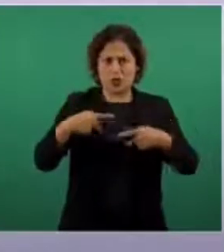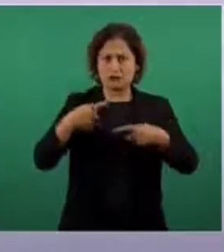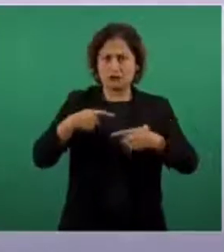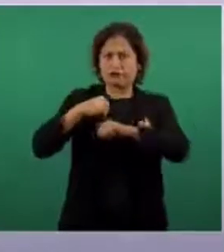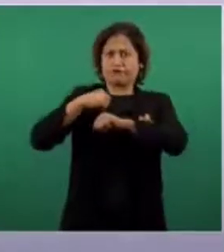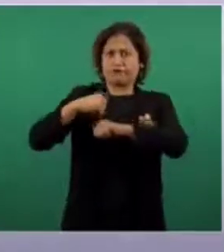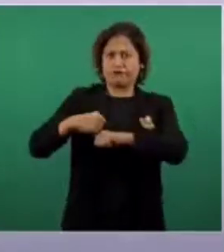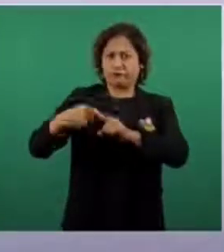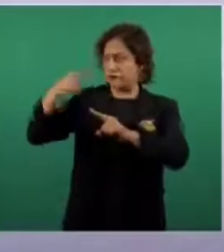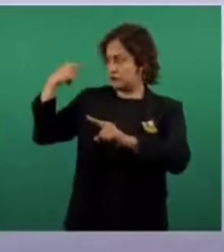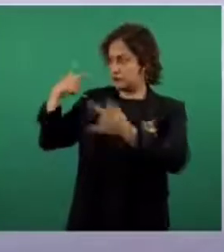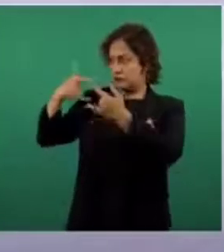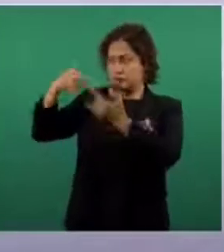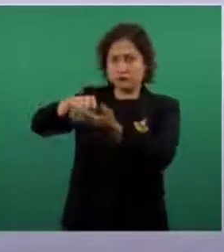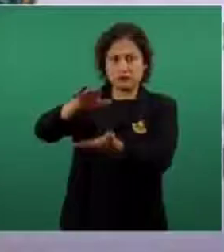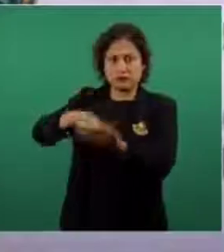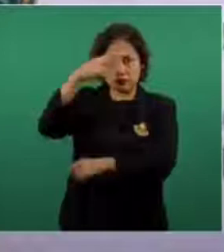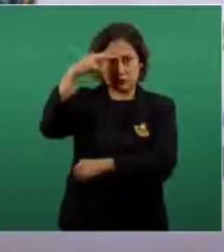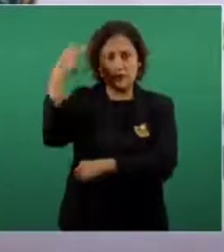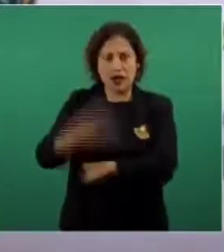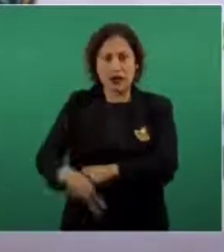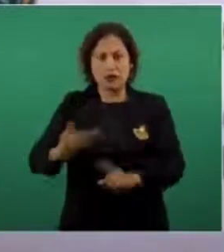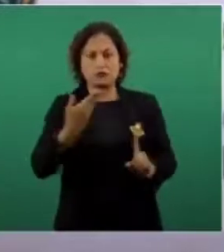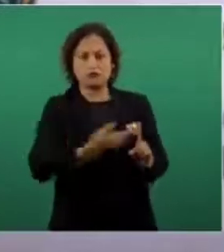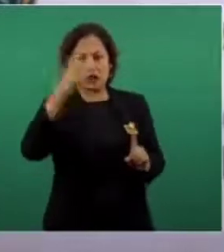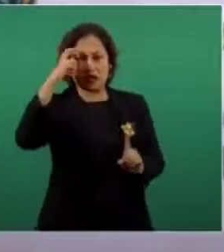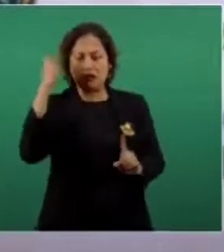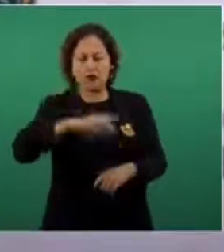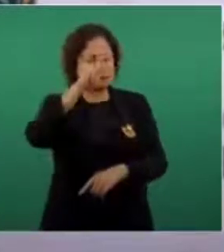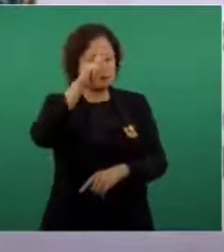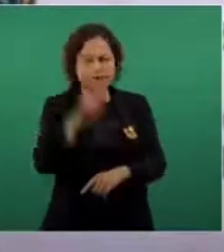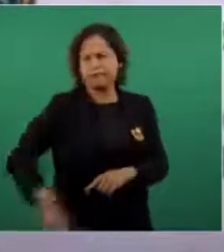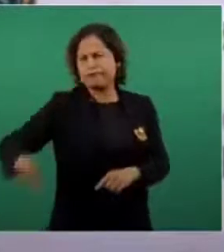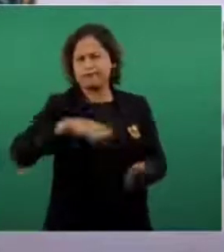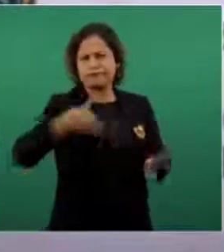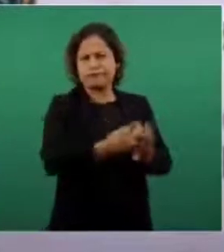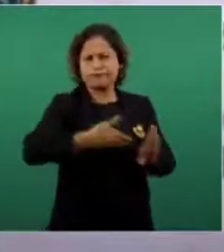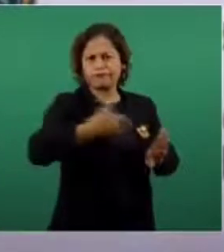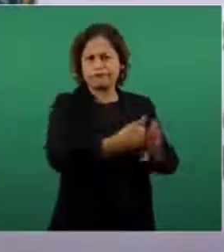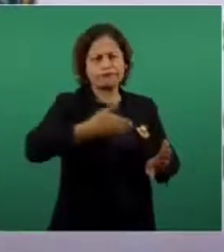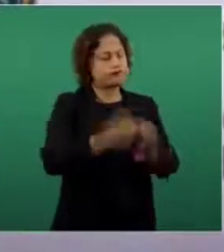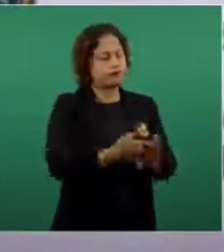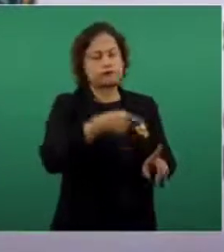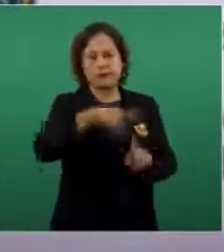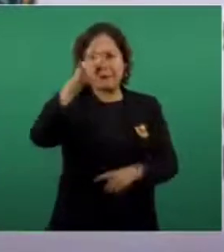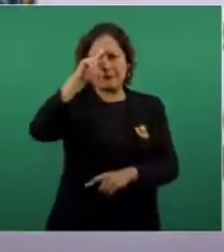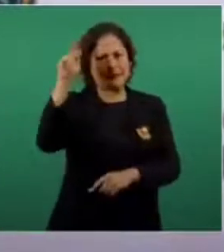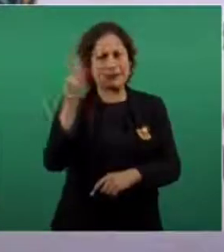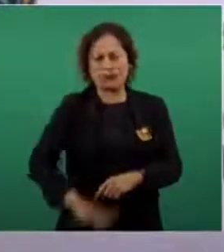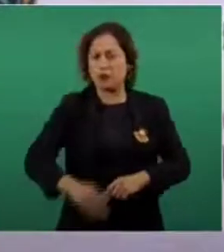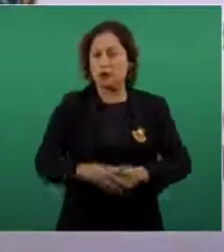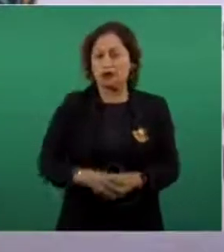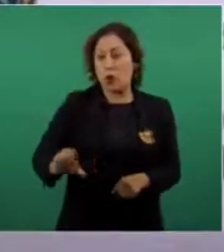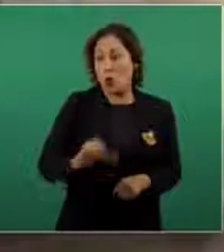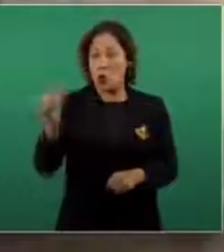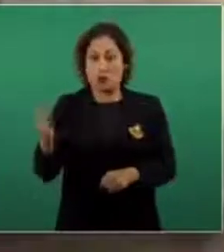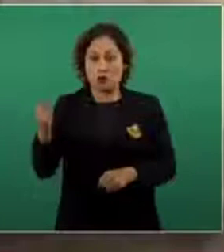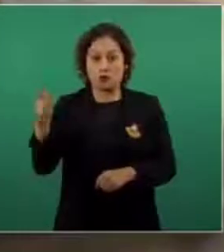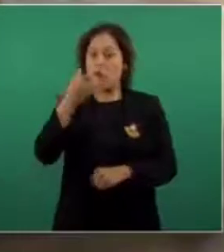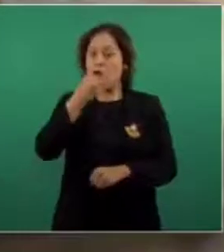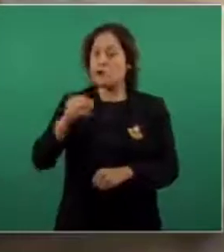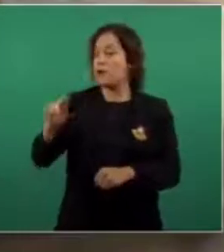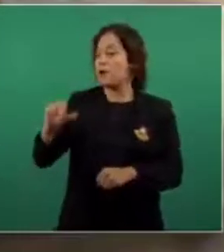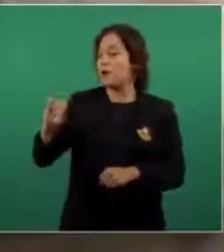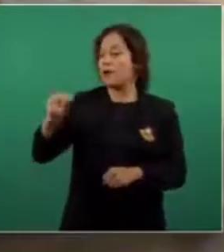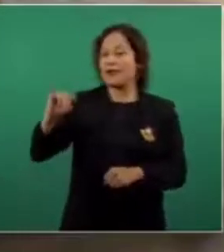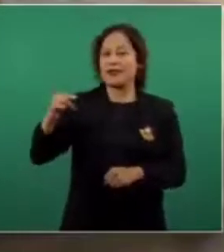México ha recibido más insultos que el cura Hidalgo. Pablo Ignacio Traibo hace un